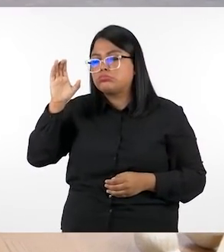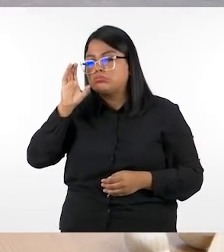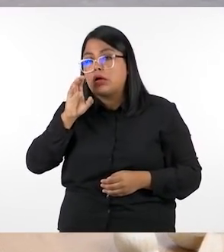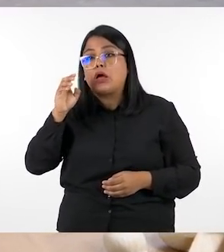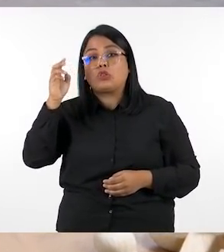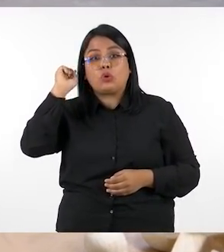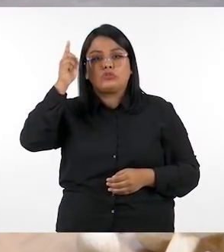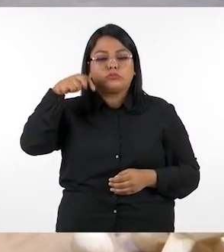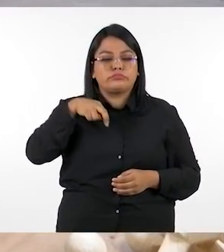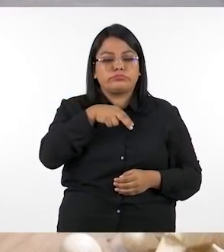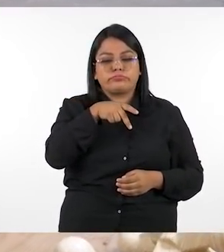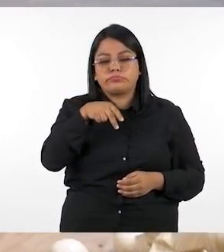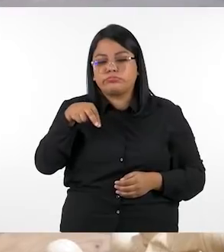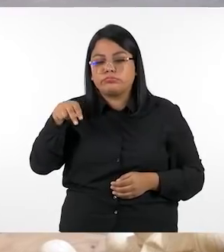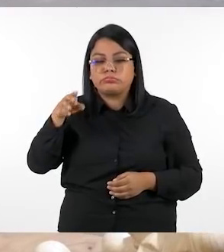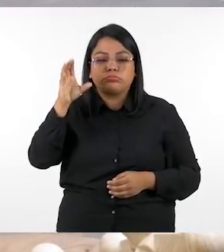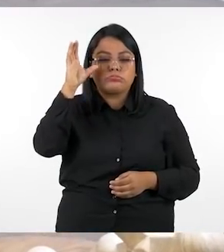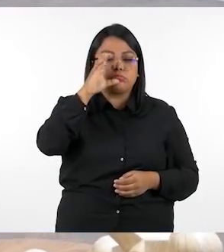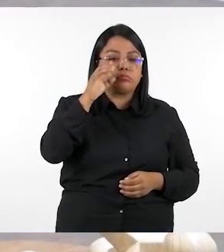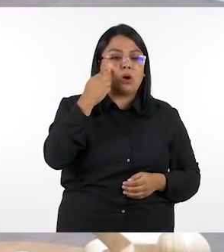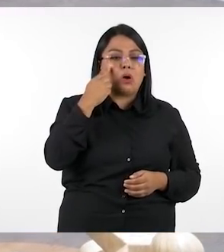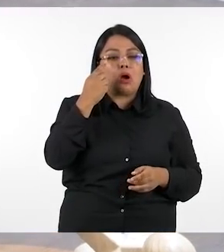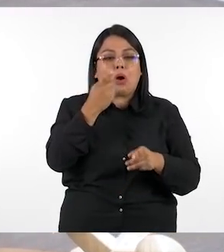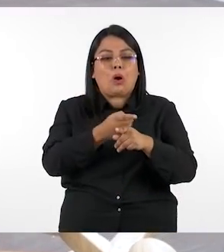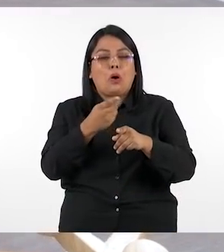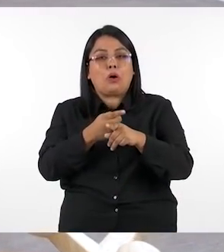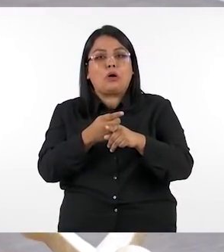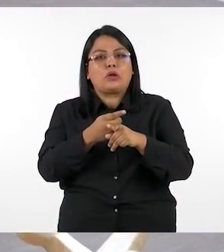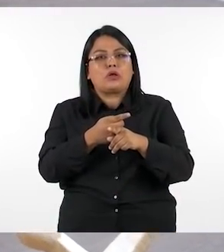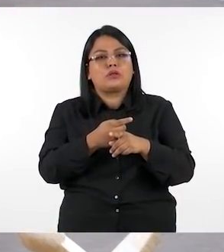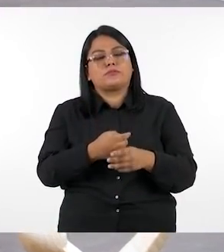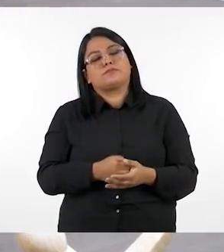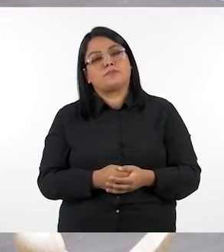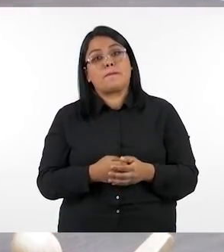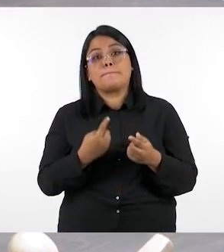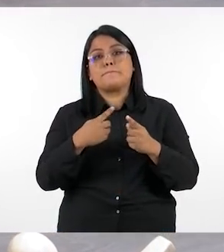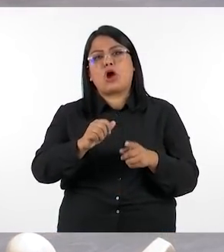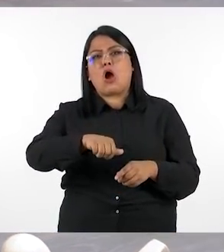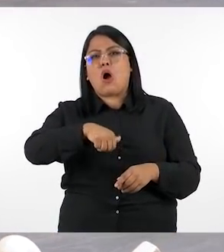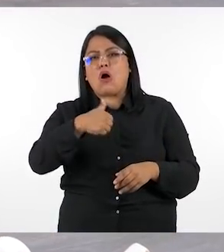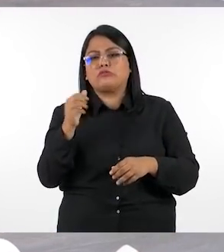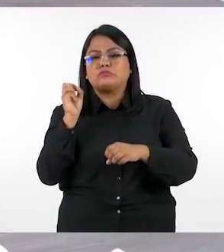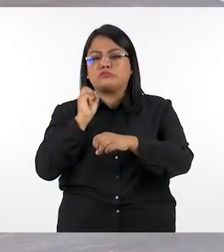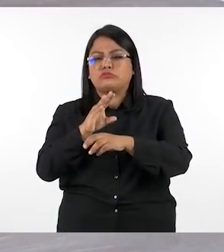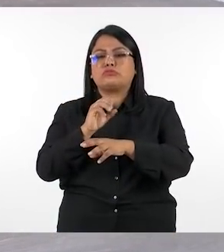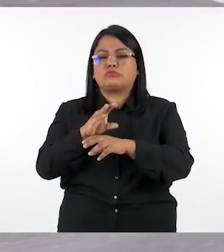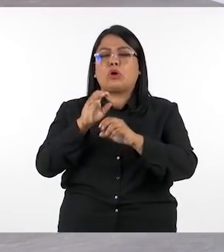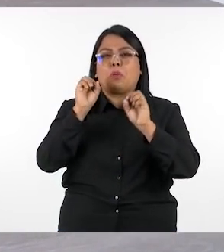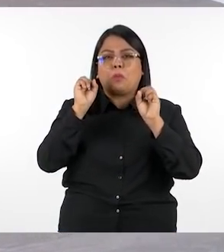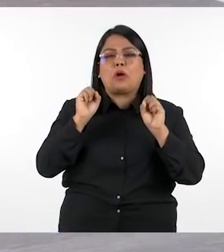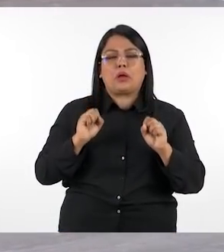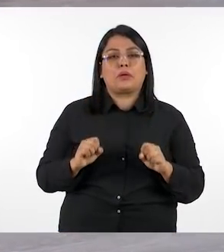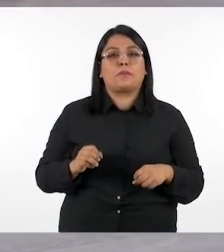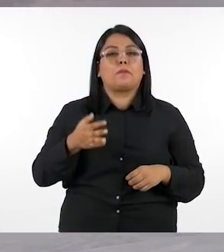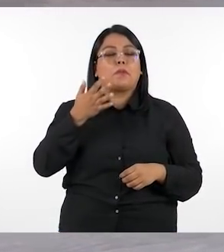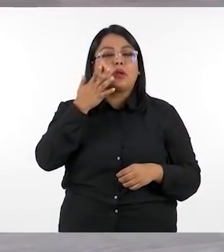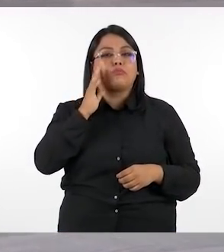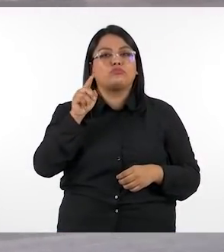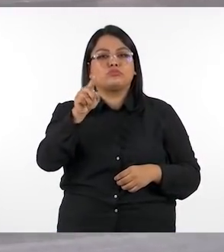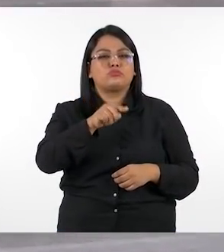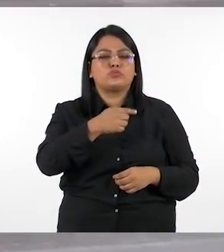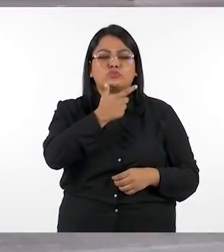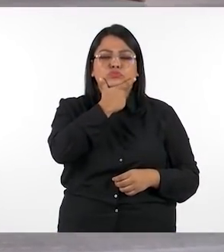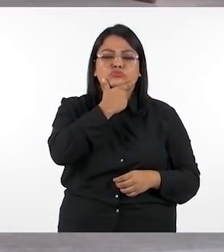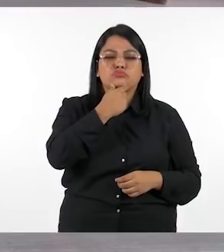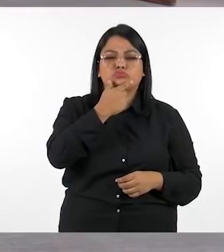algunos puntos pero seguramente existen más de hecho por ejemplo ustedes se pueden estar preguntando cómo